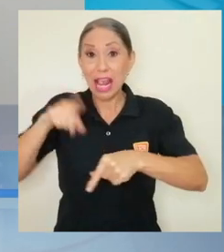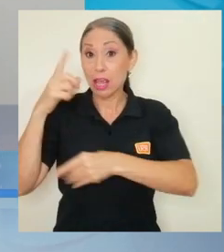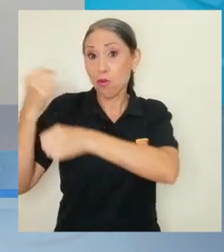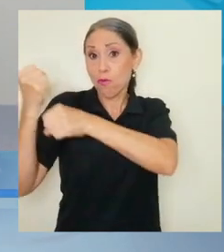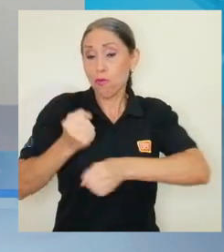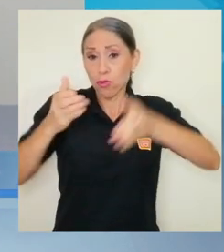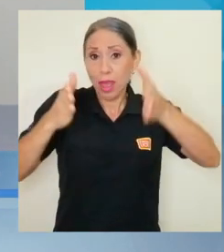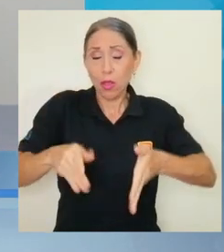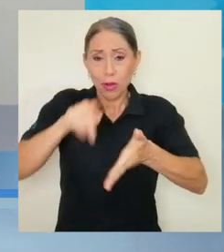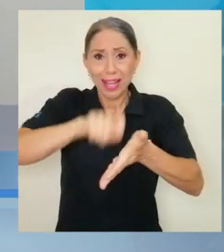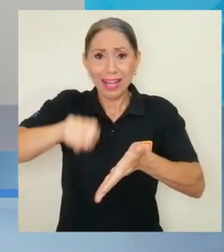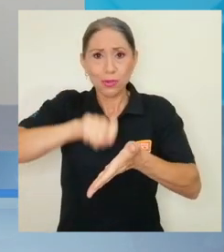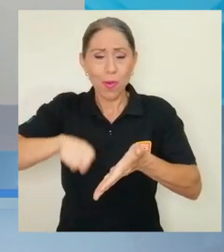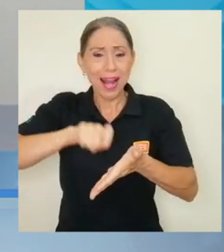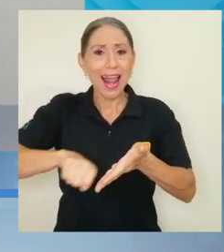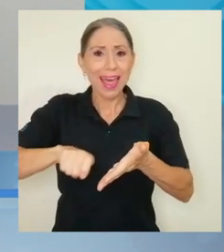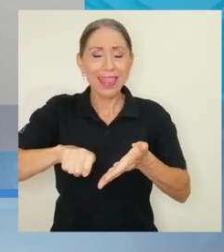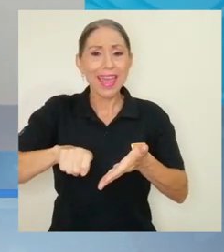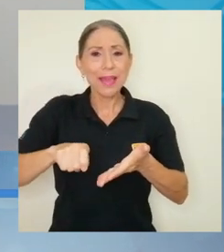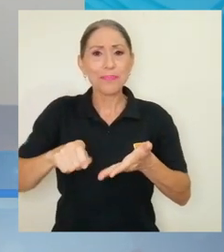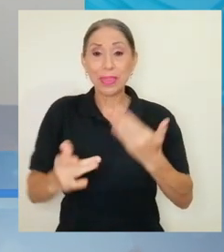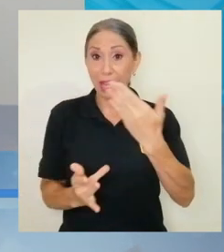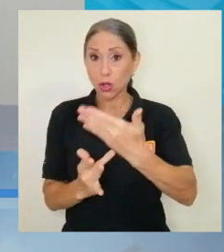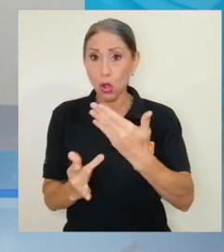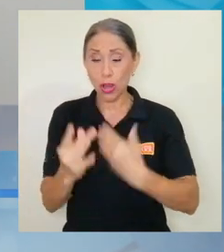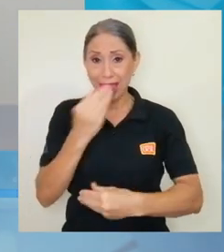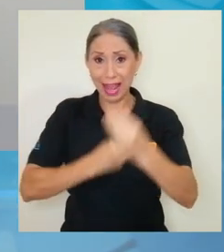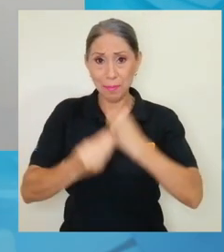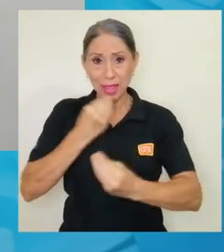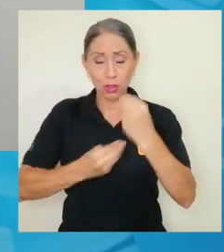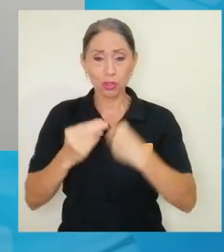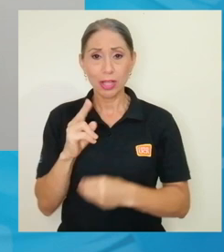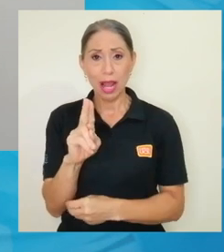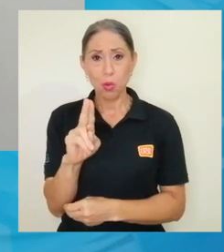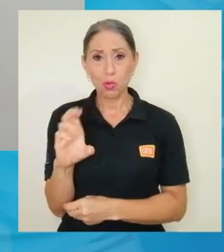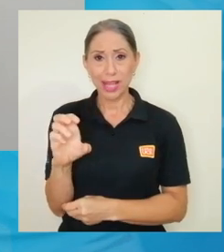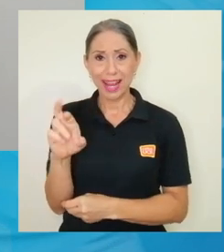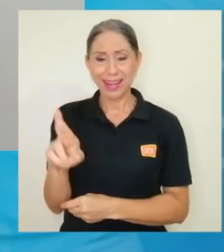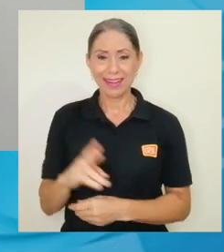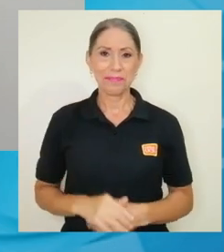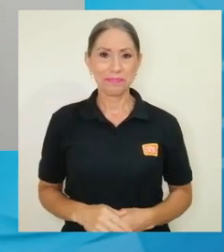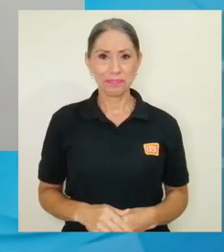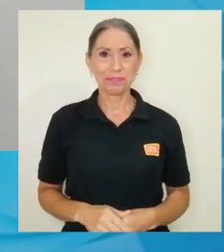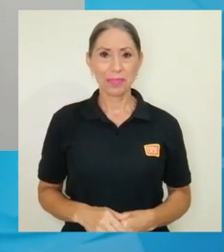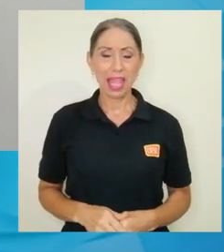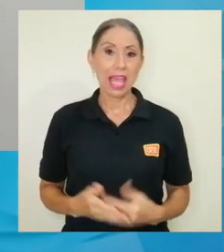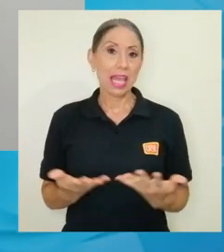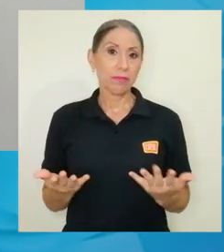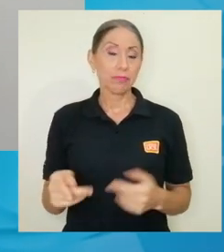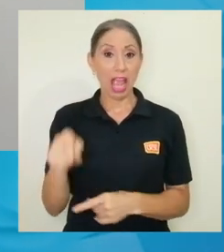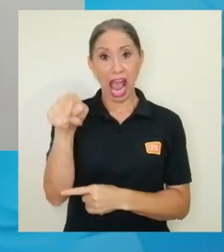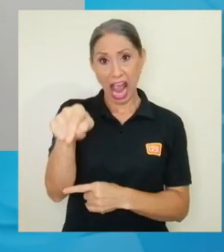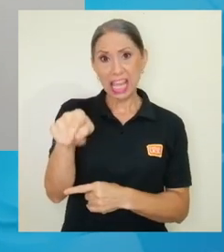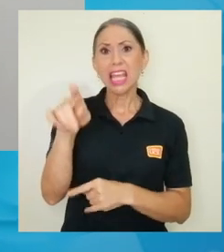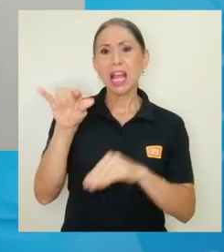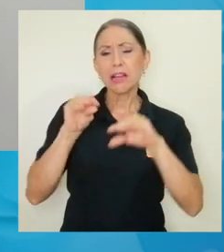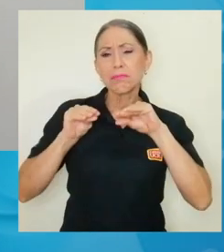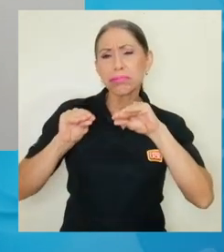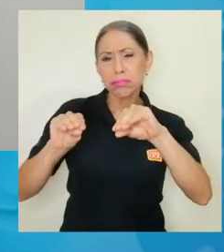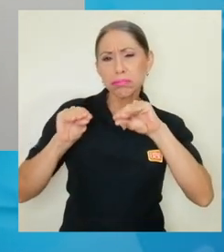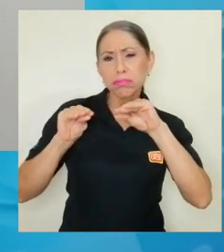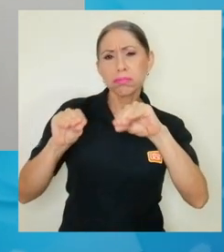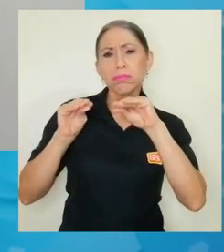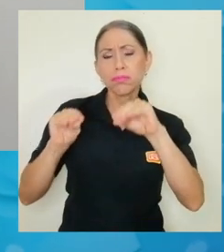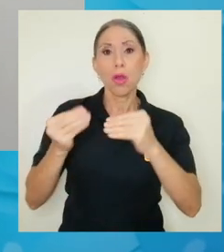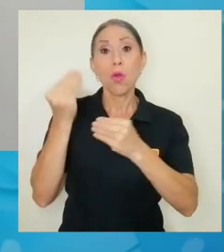uno de los fundadores de la escuela de tecnología de alimentos de la ucr y ahí dio clases por